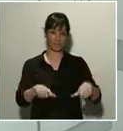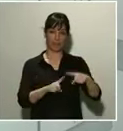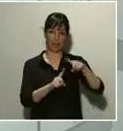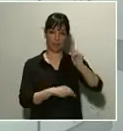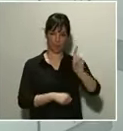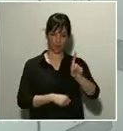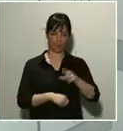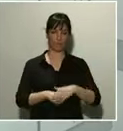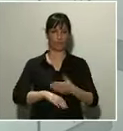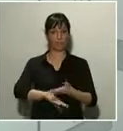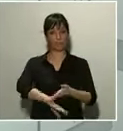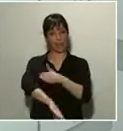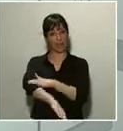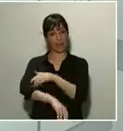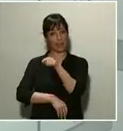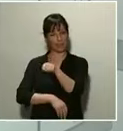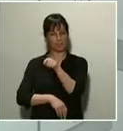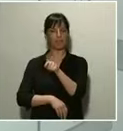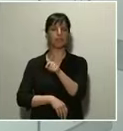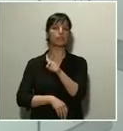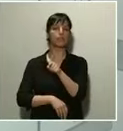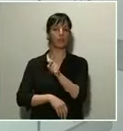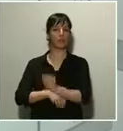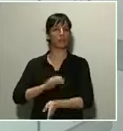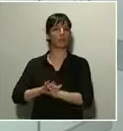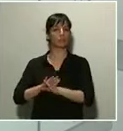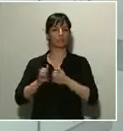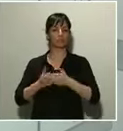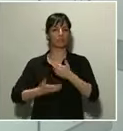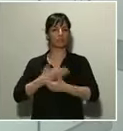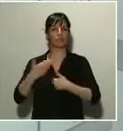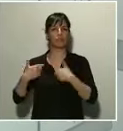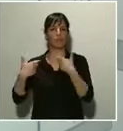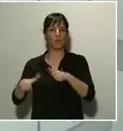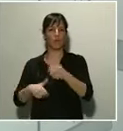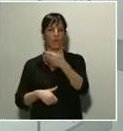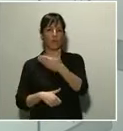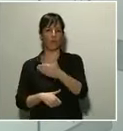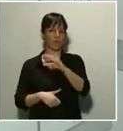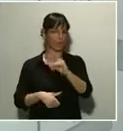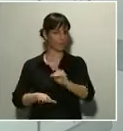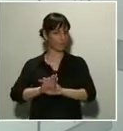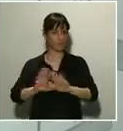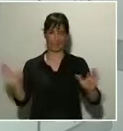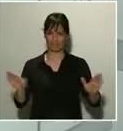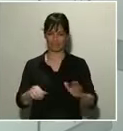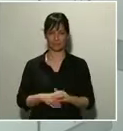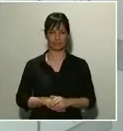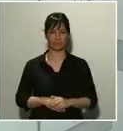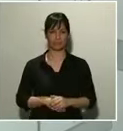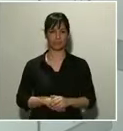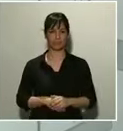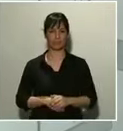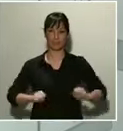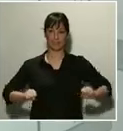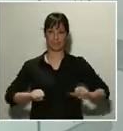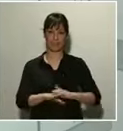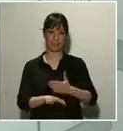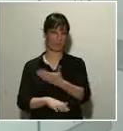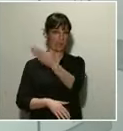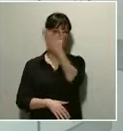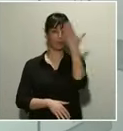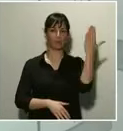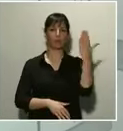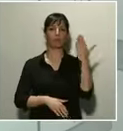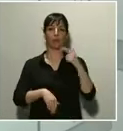mantendremos los operativos los módulos B y D. En cuanto al resto de la red, se adaptarán los horarios de apertura y cierre